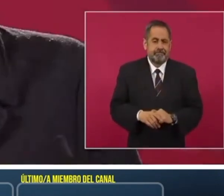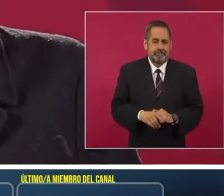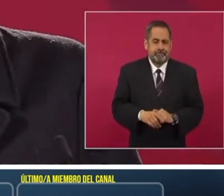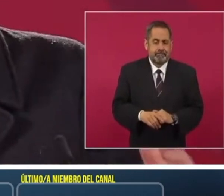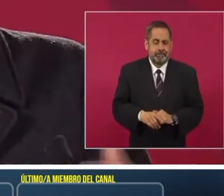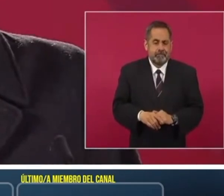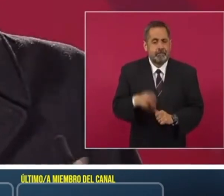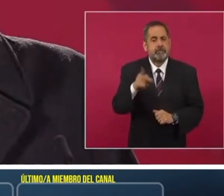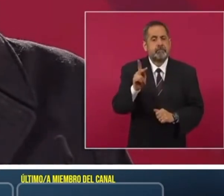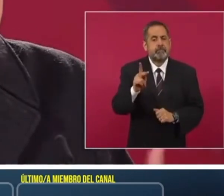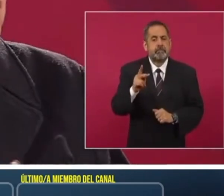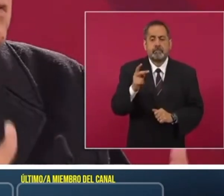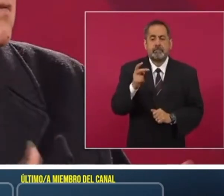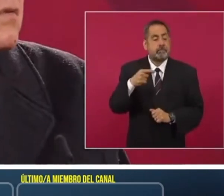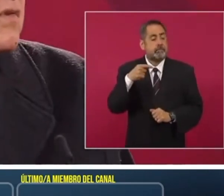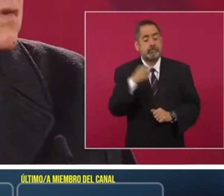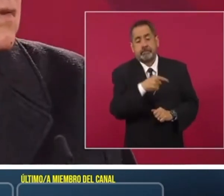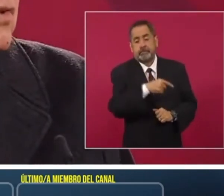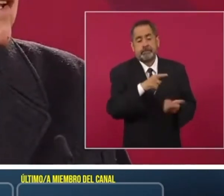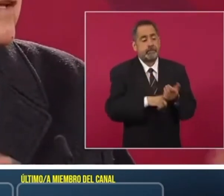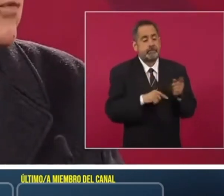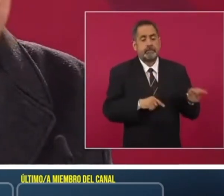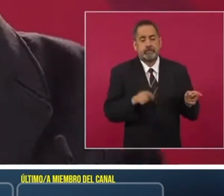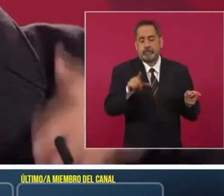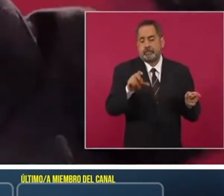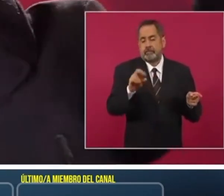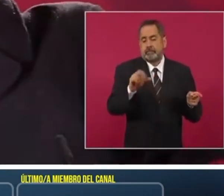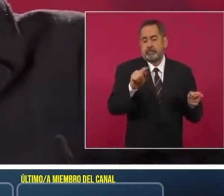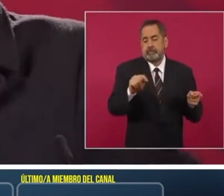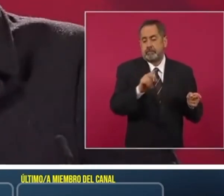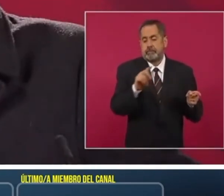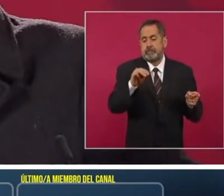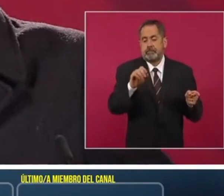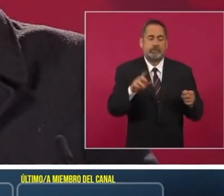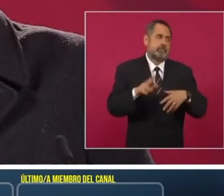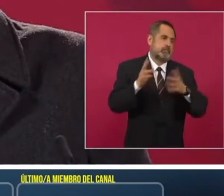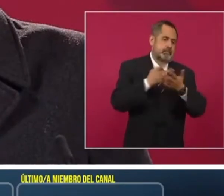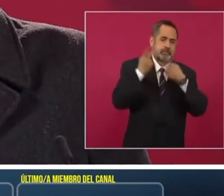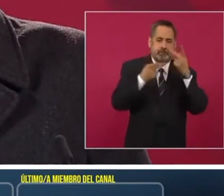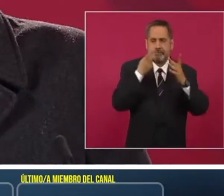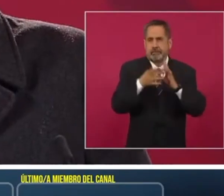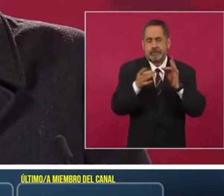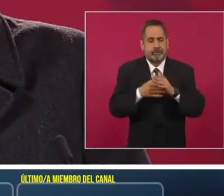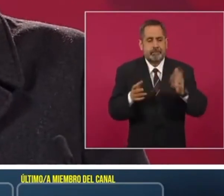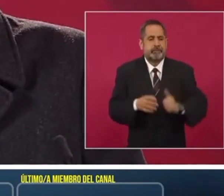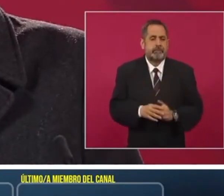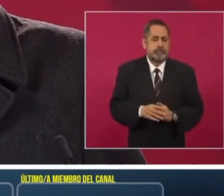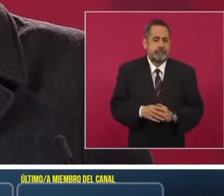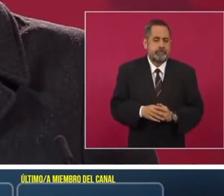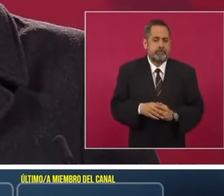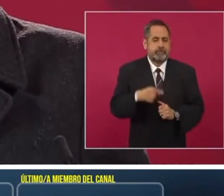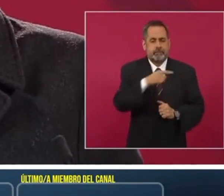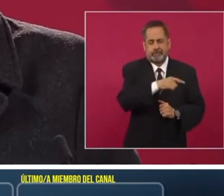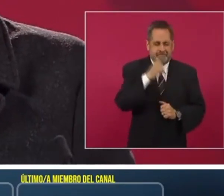Pero este señor Loret de Mola, pues, que